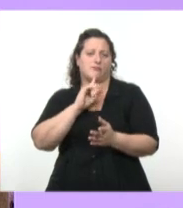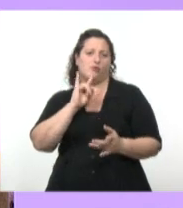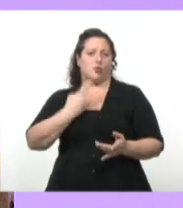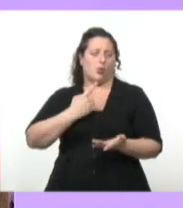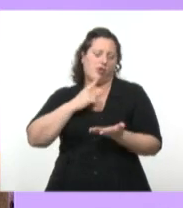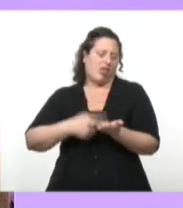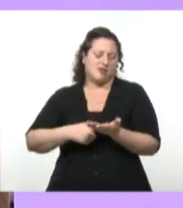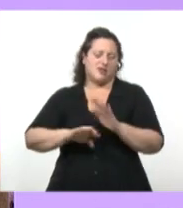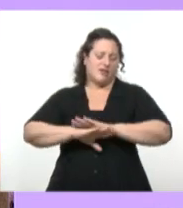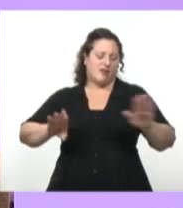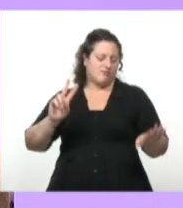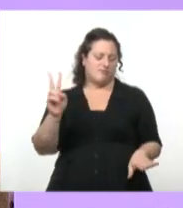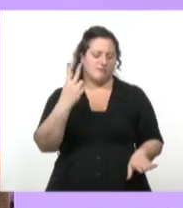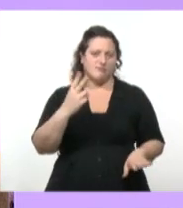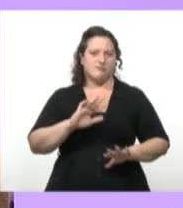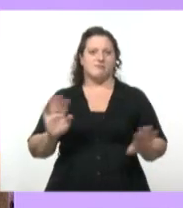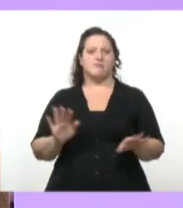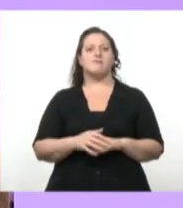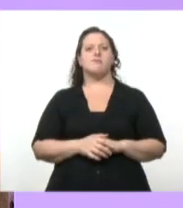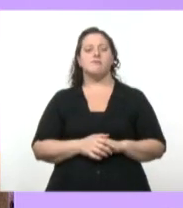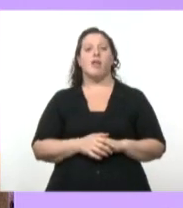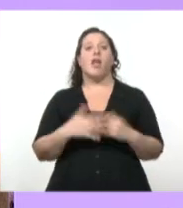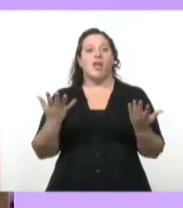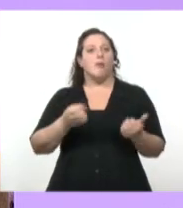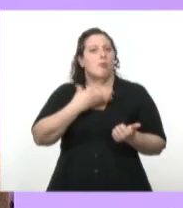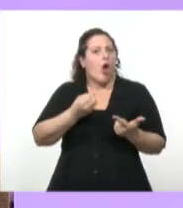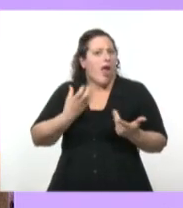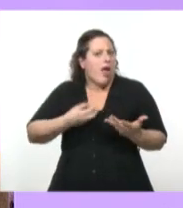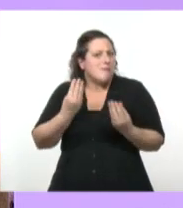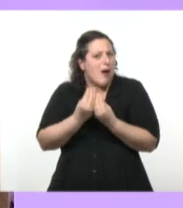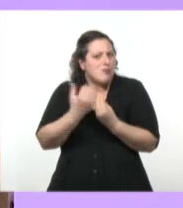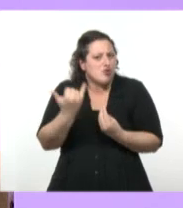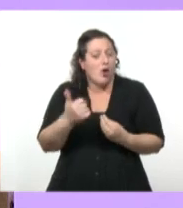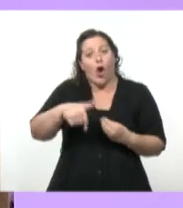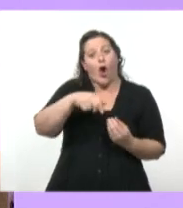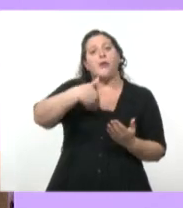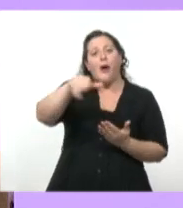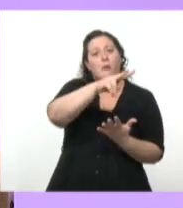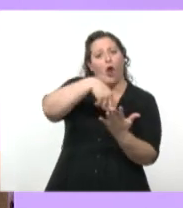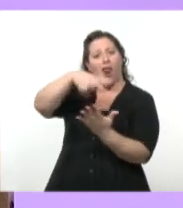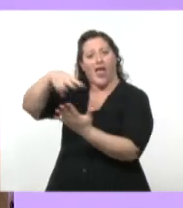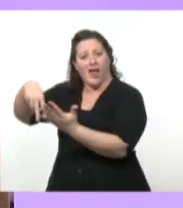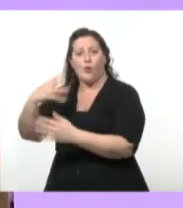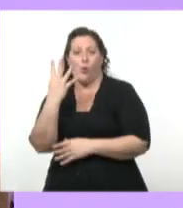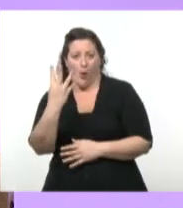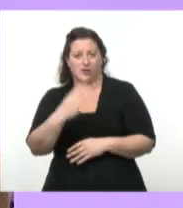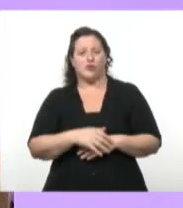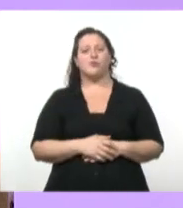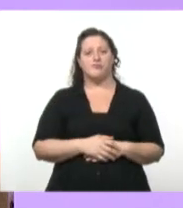Y bueno, ahí nos dejó un montón de poemas. Vamos a leer cuatro poemas de Alejandra Pizarnik.